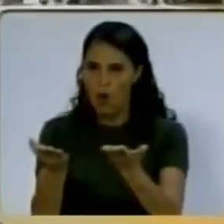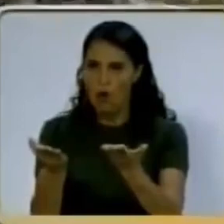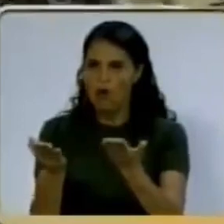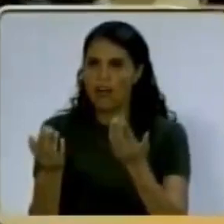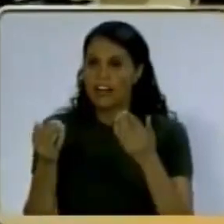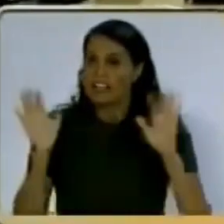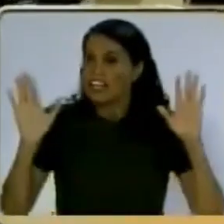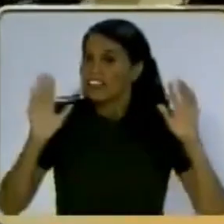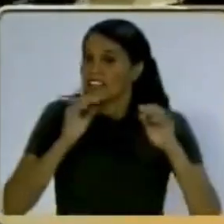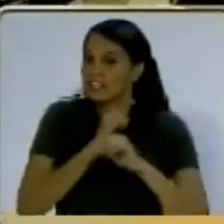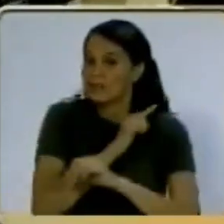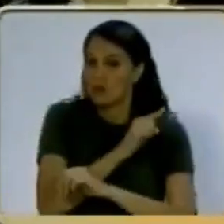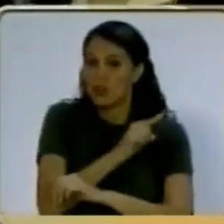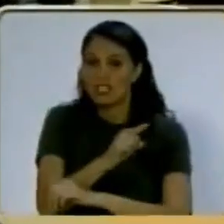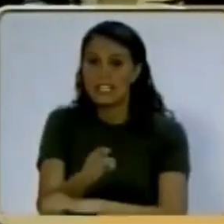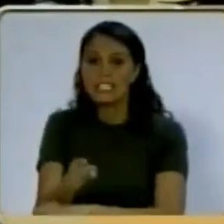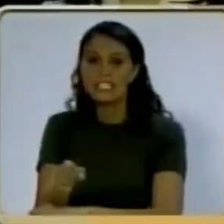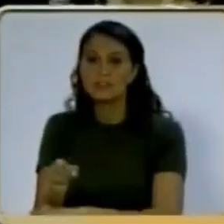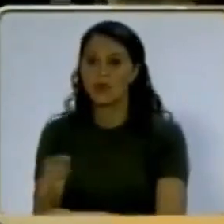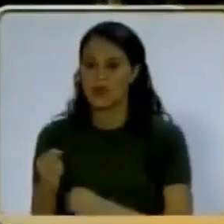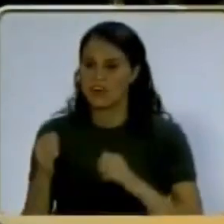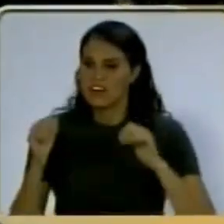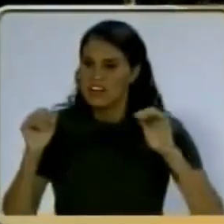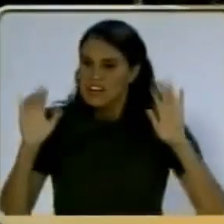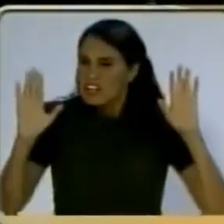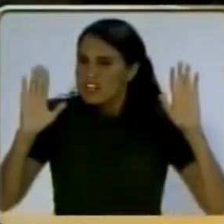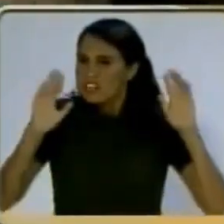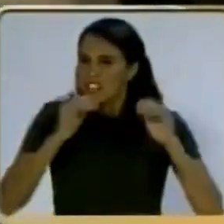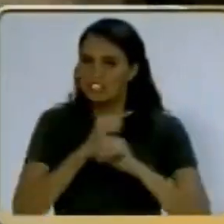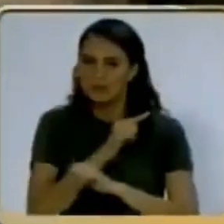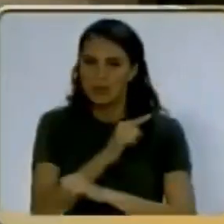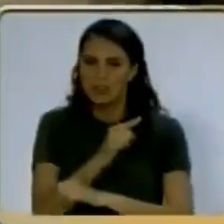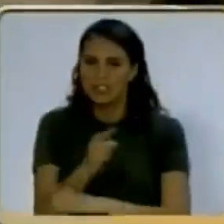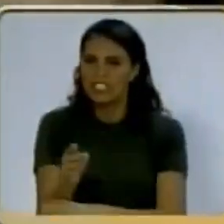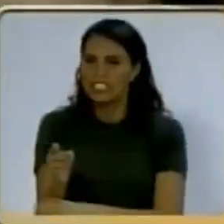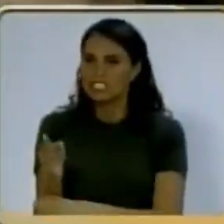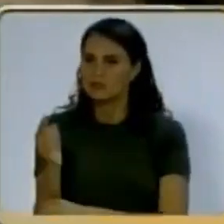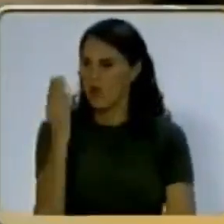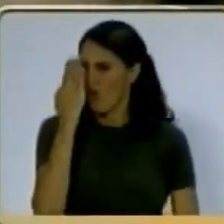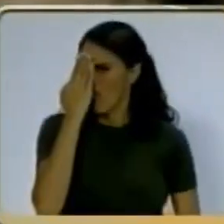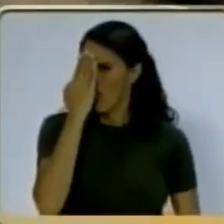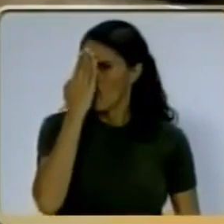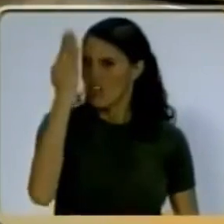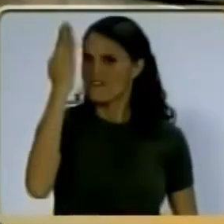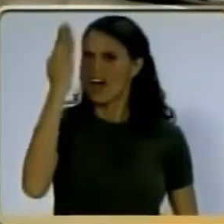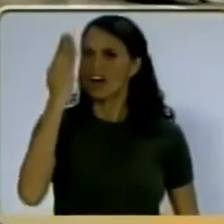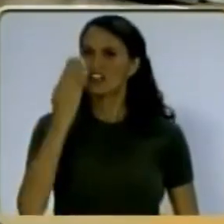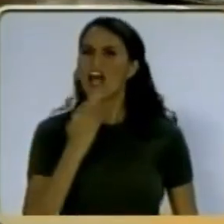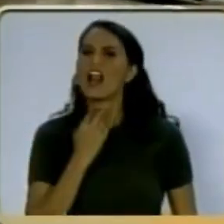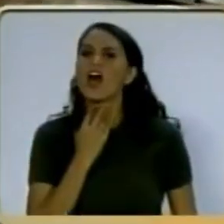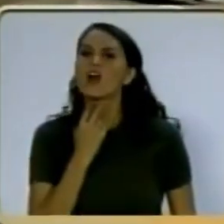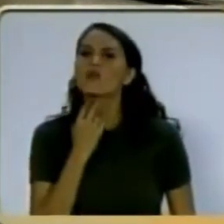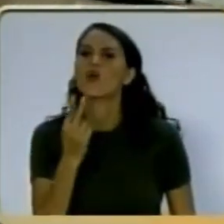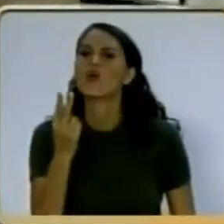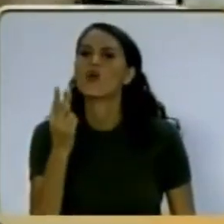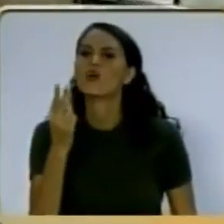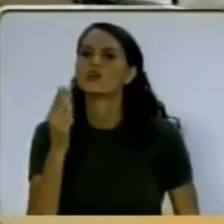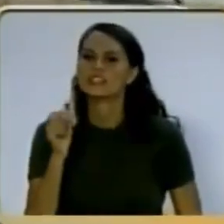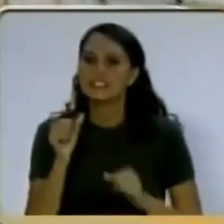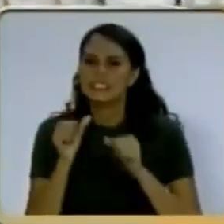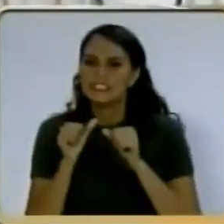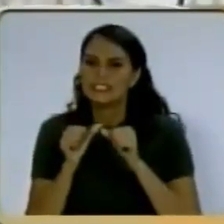Y si el despotismo, y si el despotismo levanta la